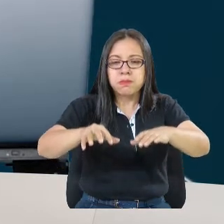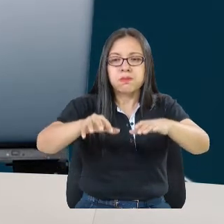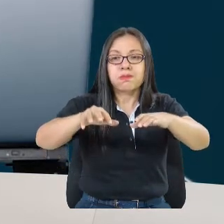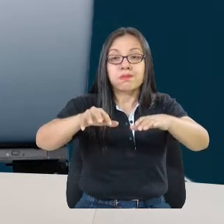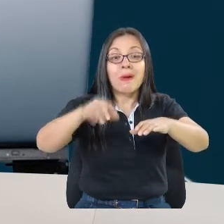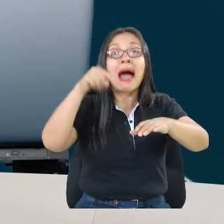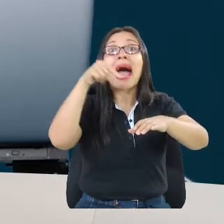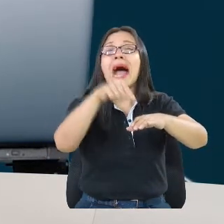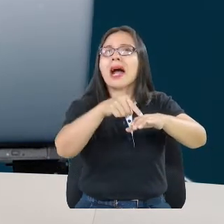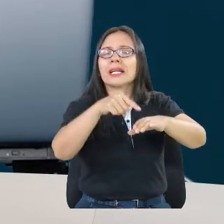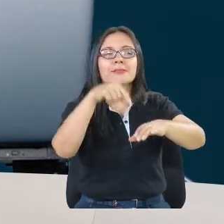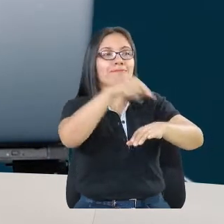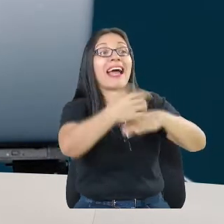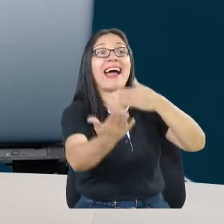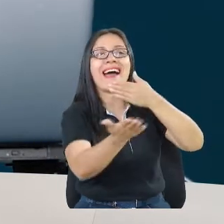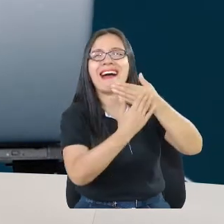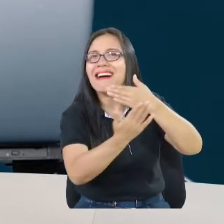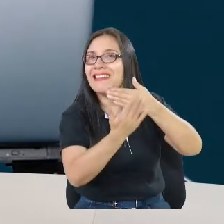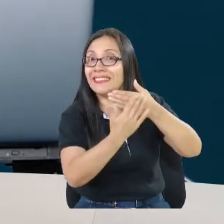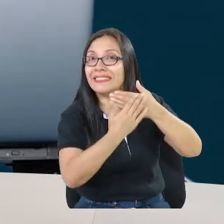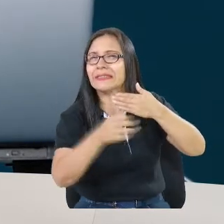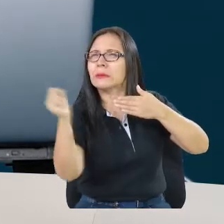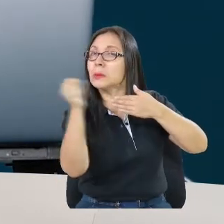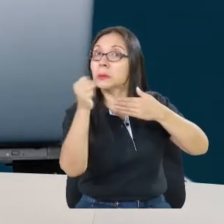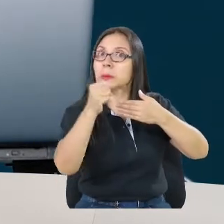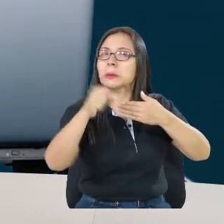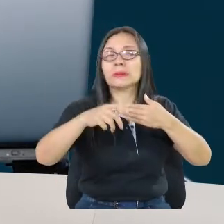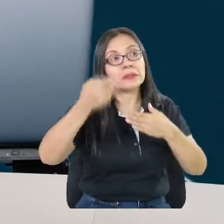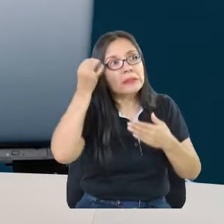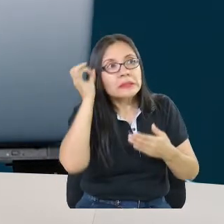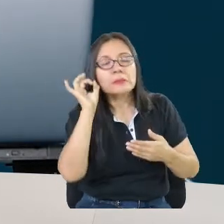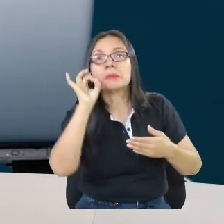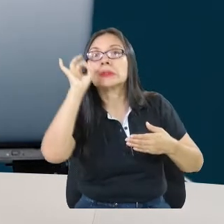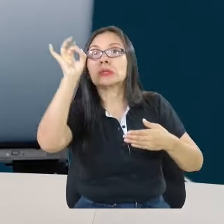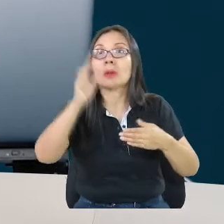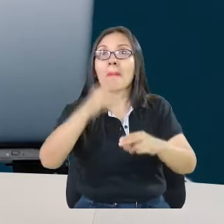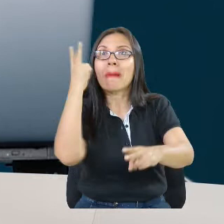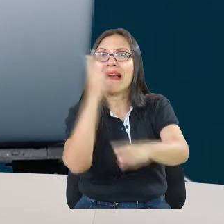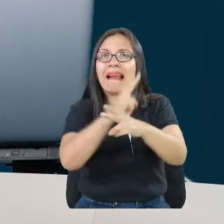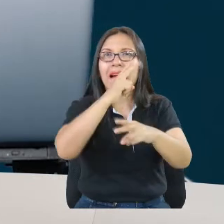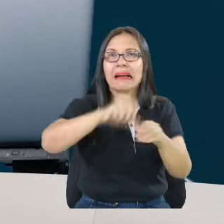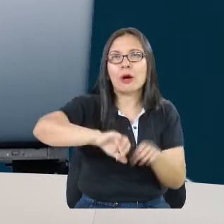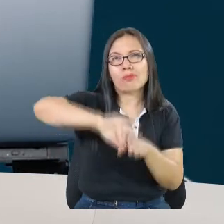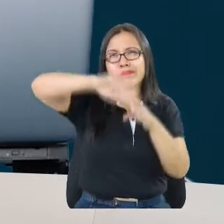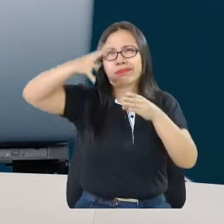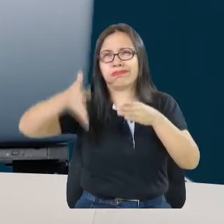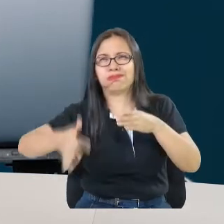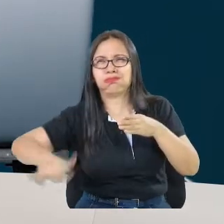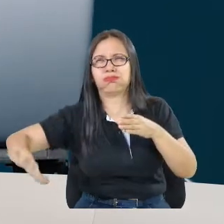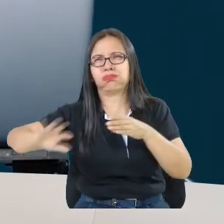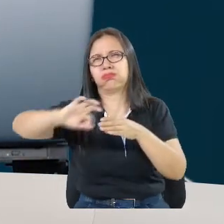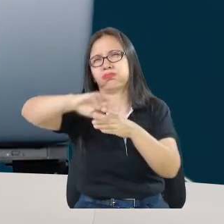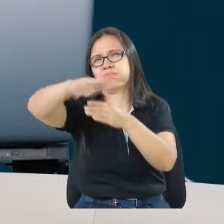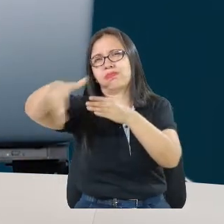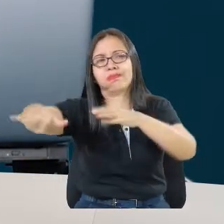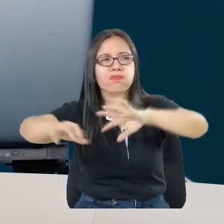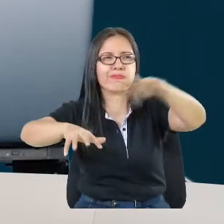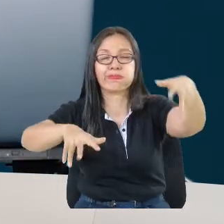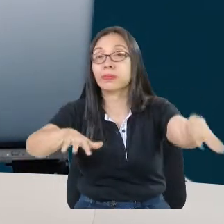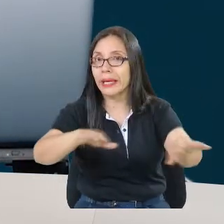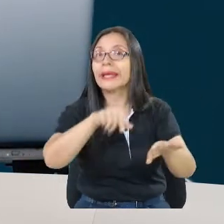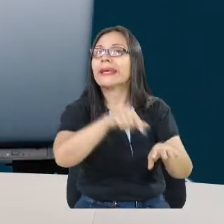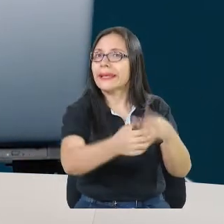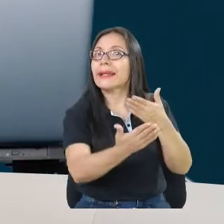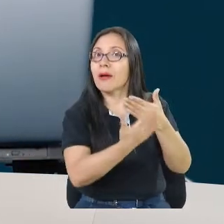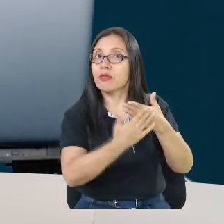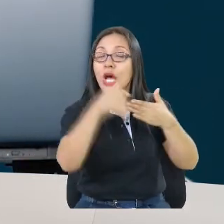desbordamiento. Entonces eso se hace a través de la modelación de esas variables y a través del monitoreo. Se procesan y